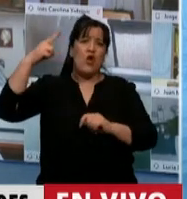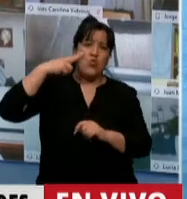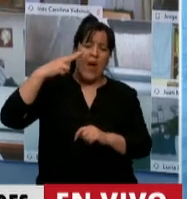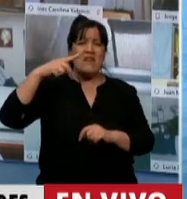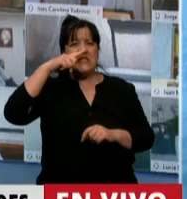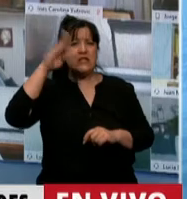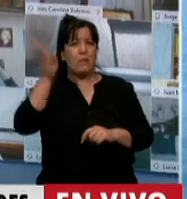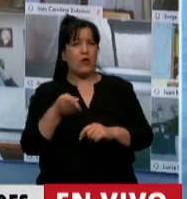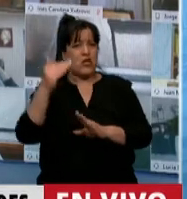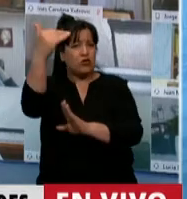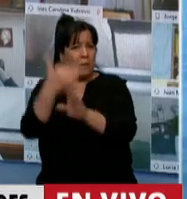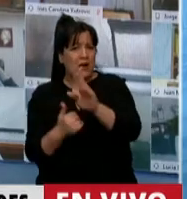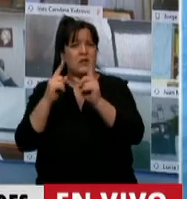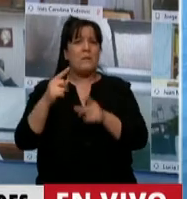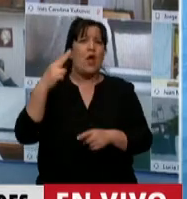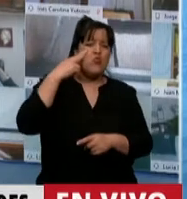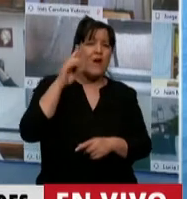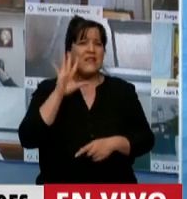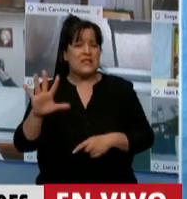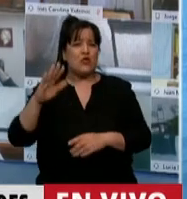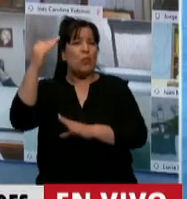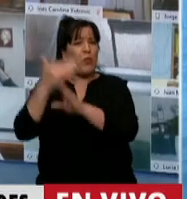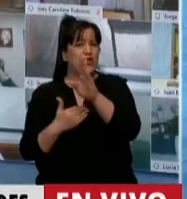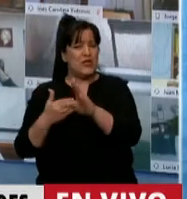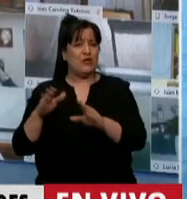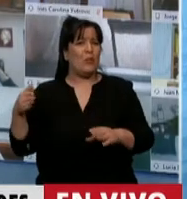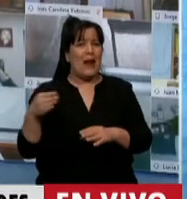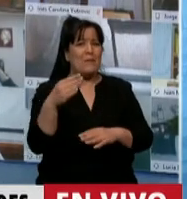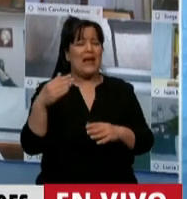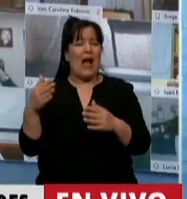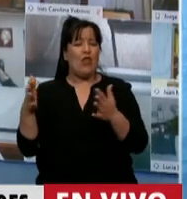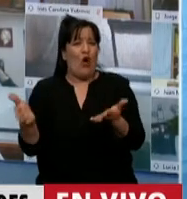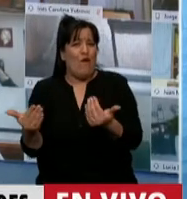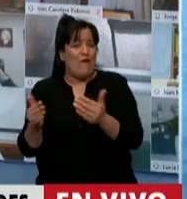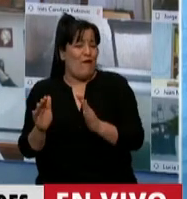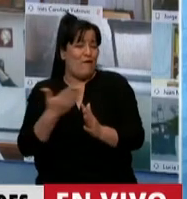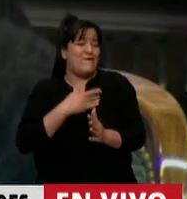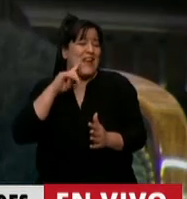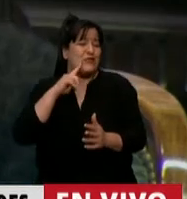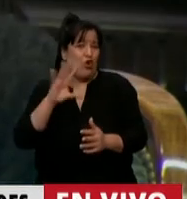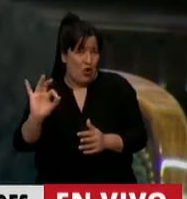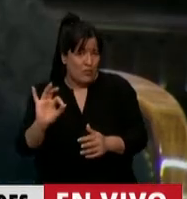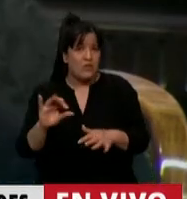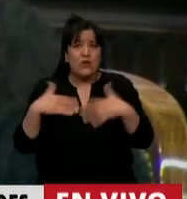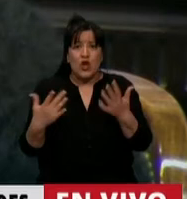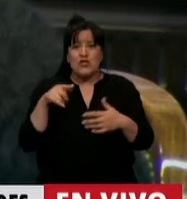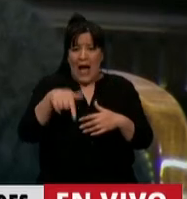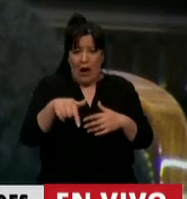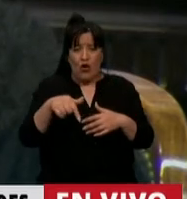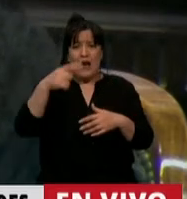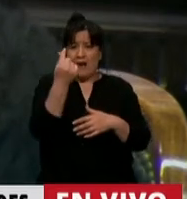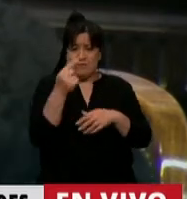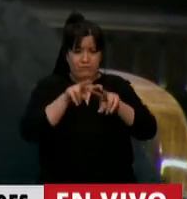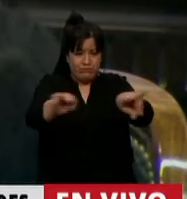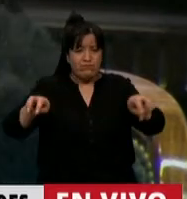pescado congelado y del 9 al 5% para el fresco. O sea, que encima que lo que se recauda